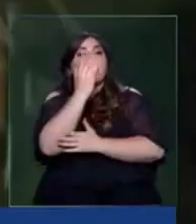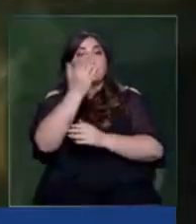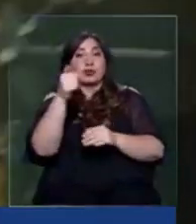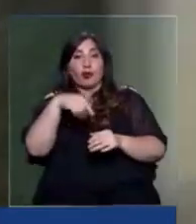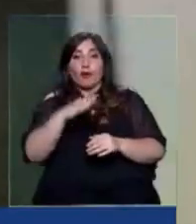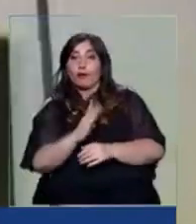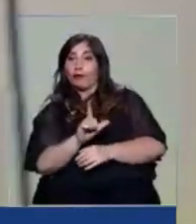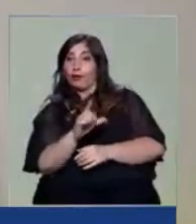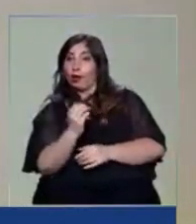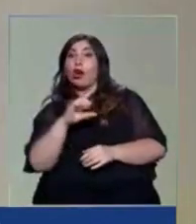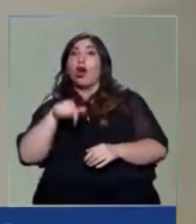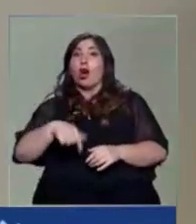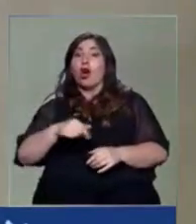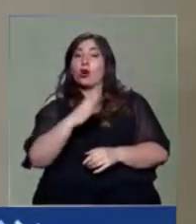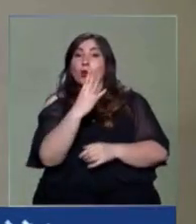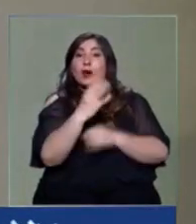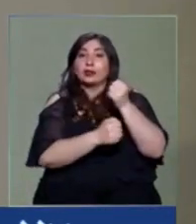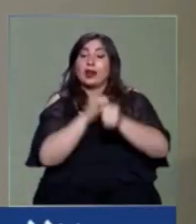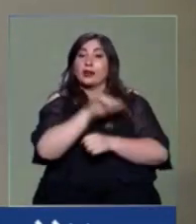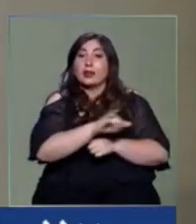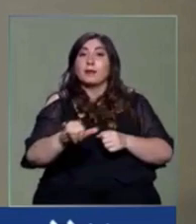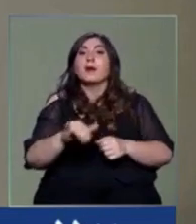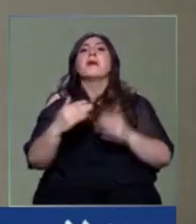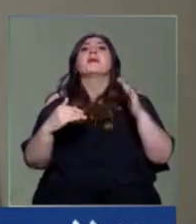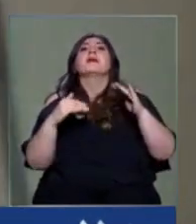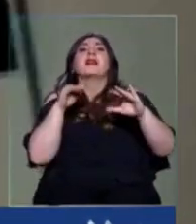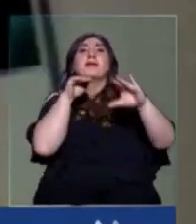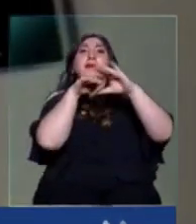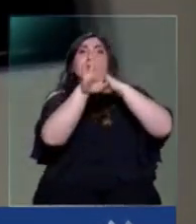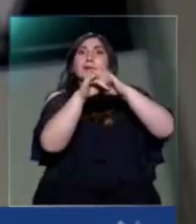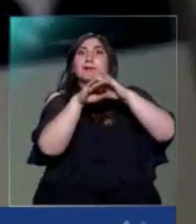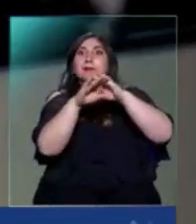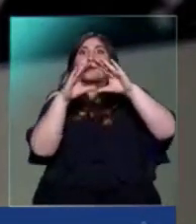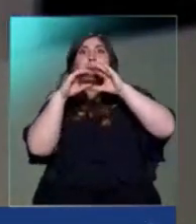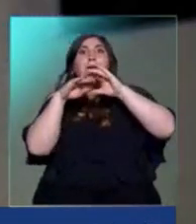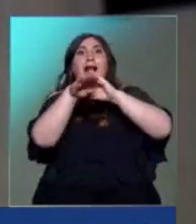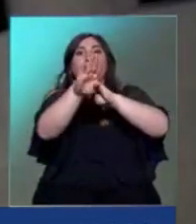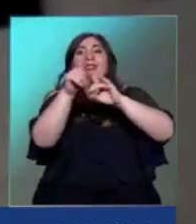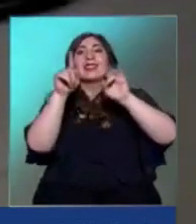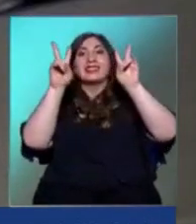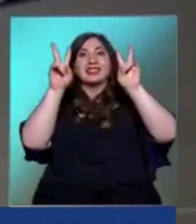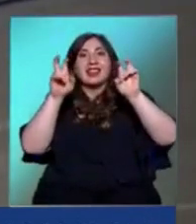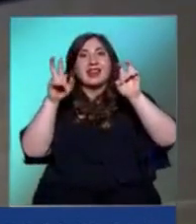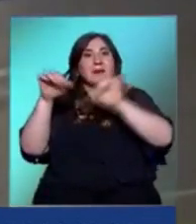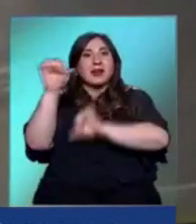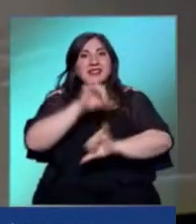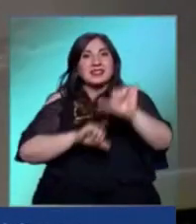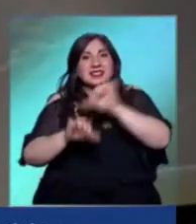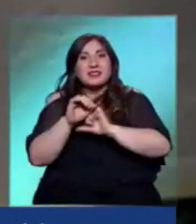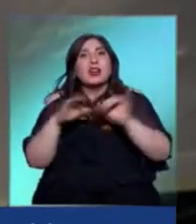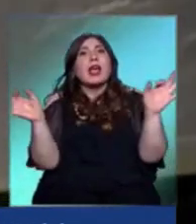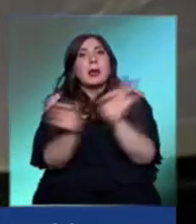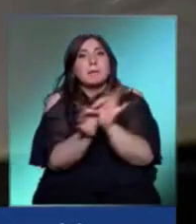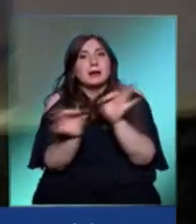cuatro años, ya son una plataforma de temas científicos, explicados de una forma sencilla y práctica.